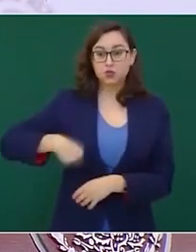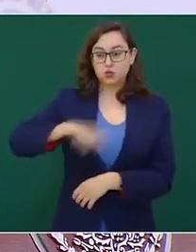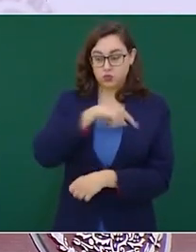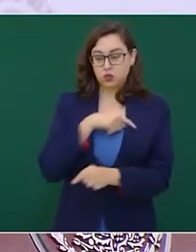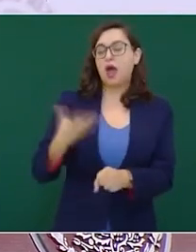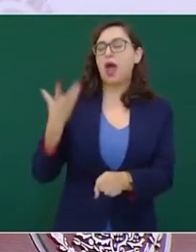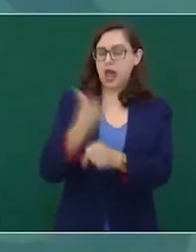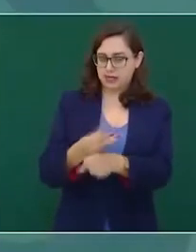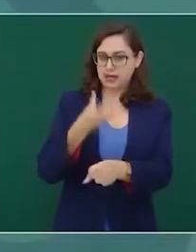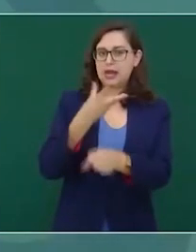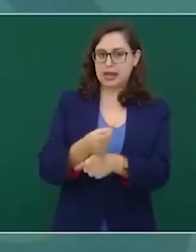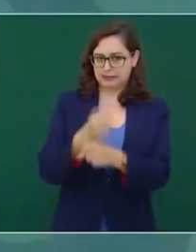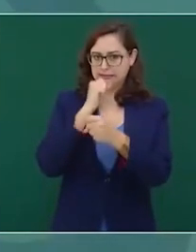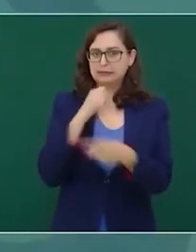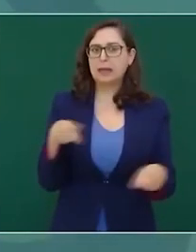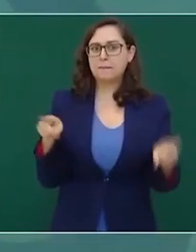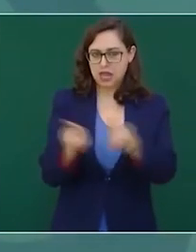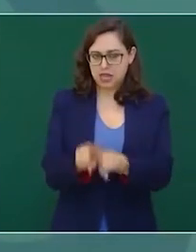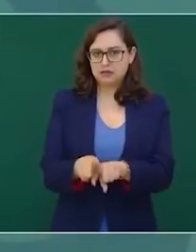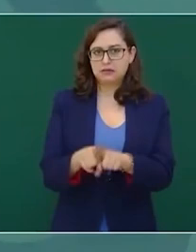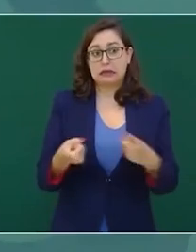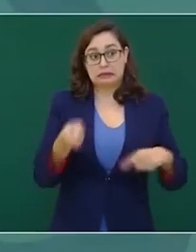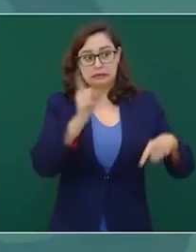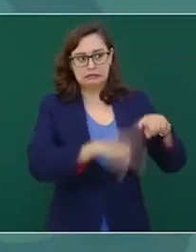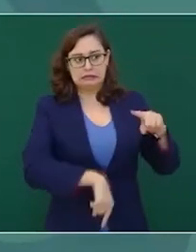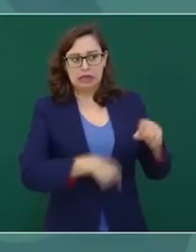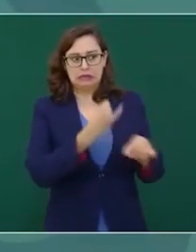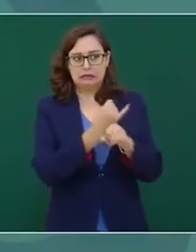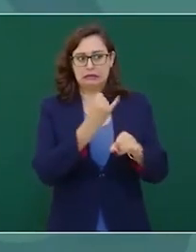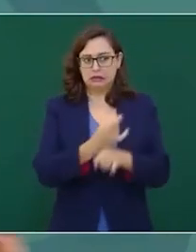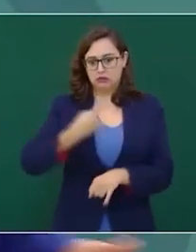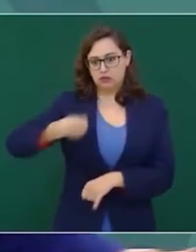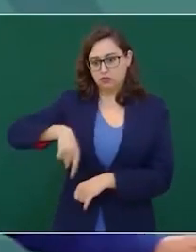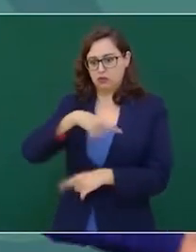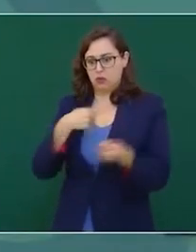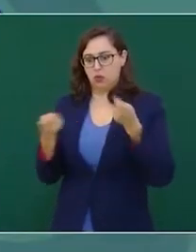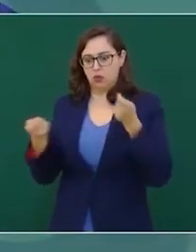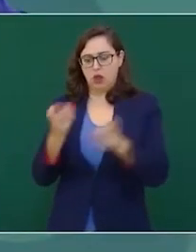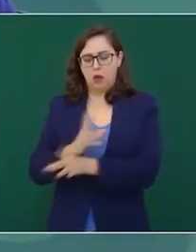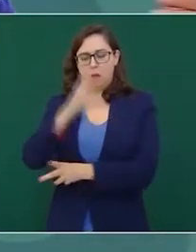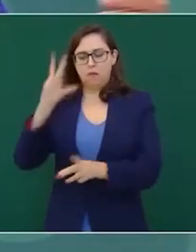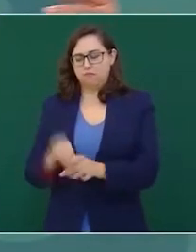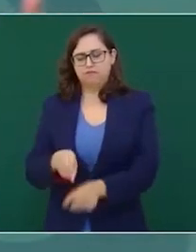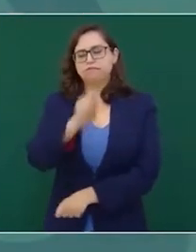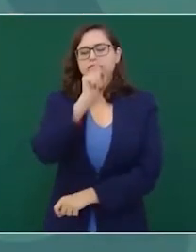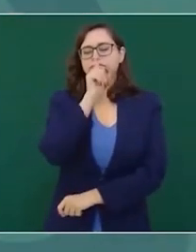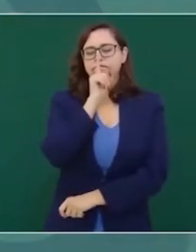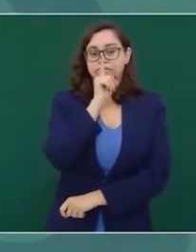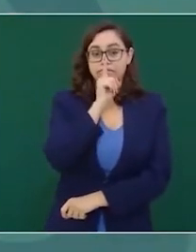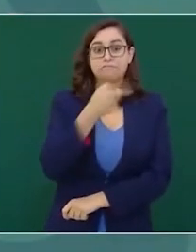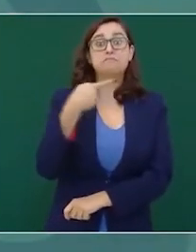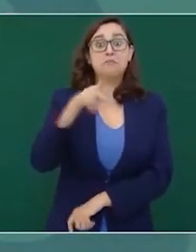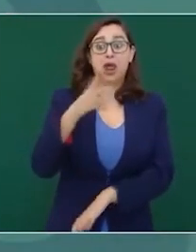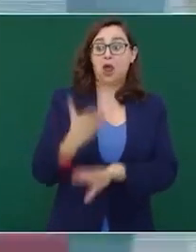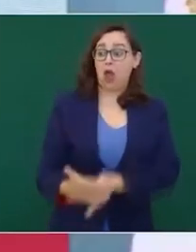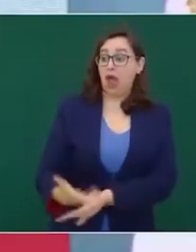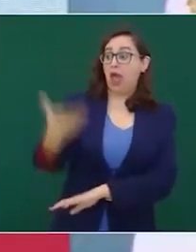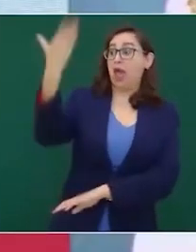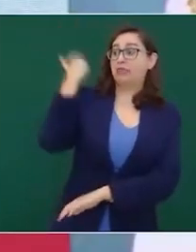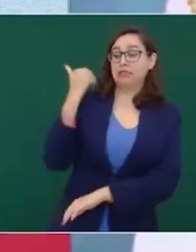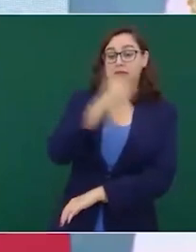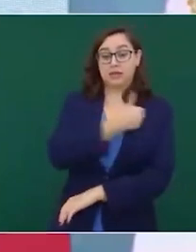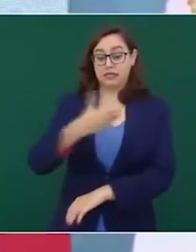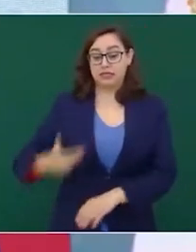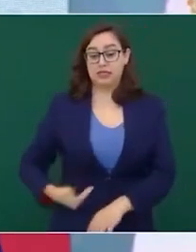el presidente Adolfo López Mateos. Les dijo, a ver, nos quedamos